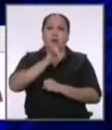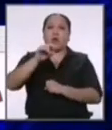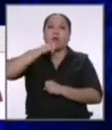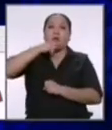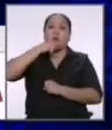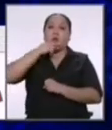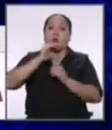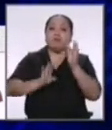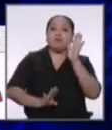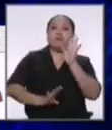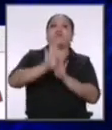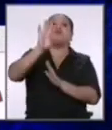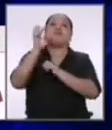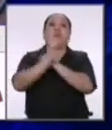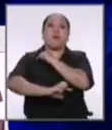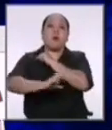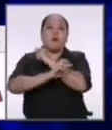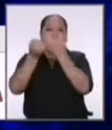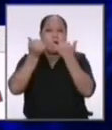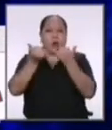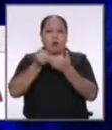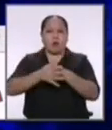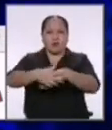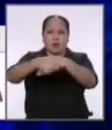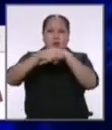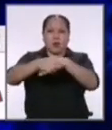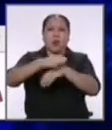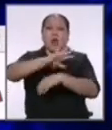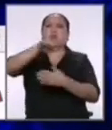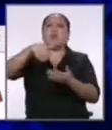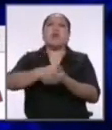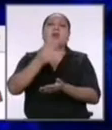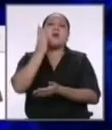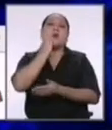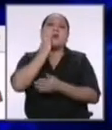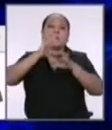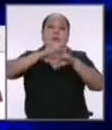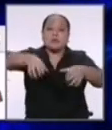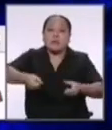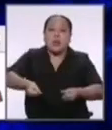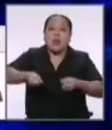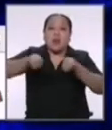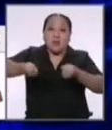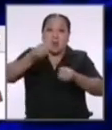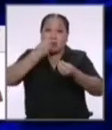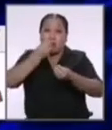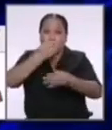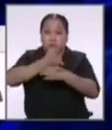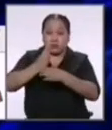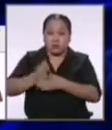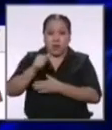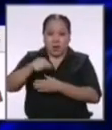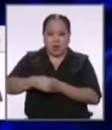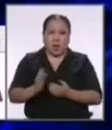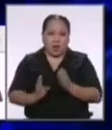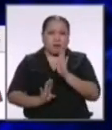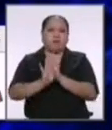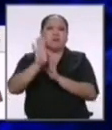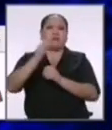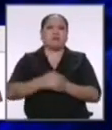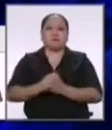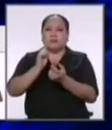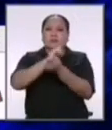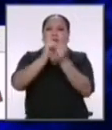han sacado adelante el país ahora especialmente un saludo a todas las mamitas de las ollas que han sacado el país adelante hay que cambiar mucho en la